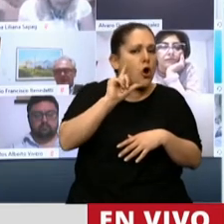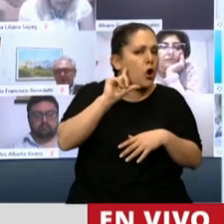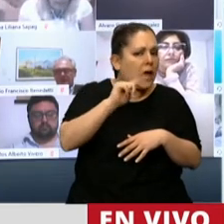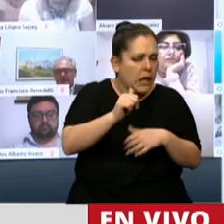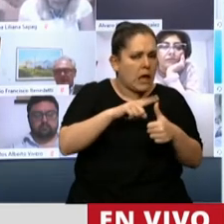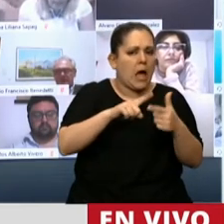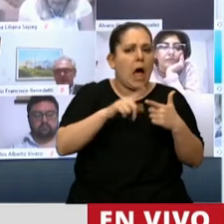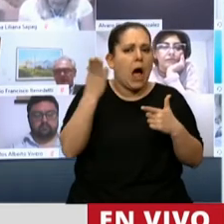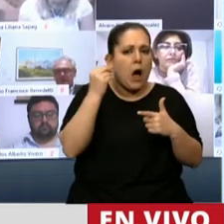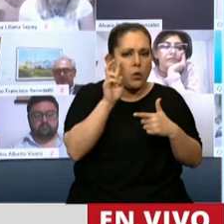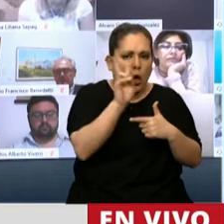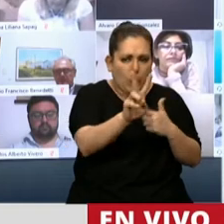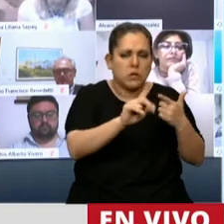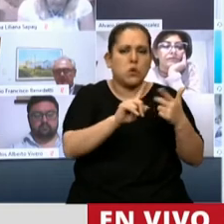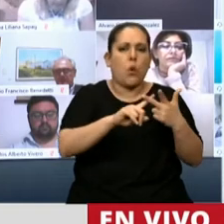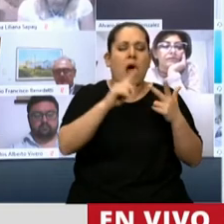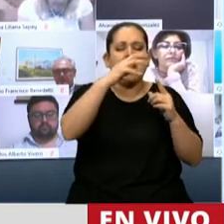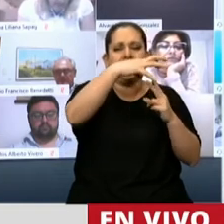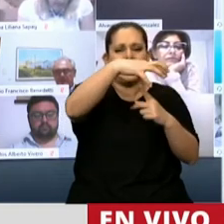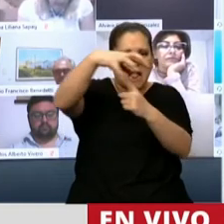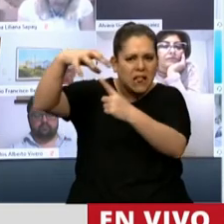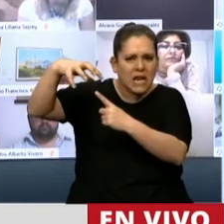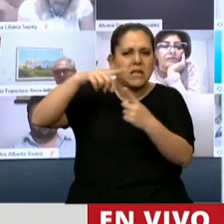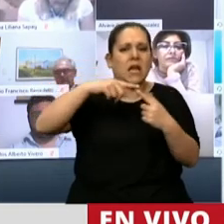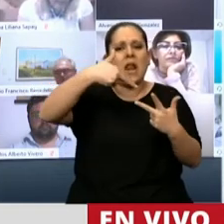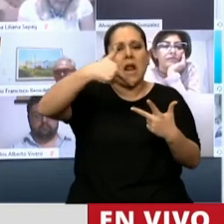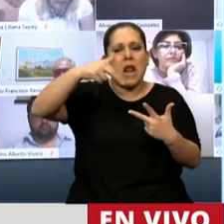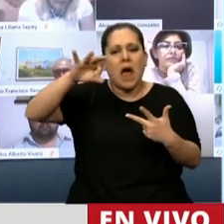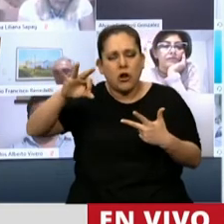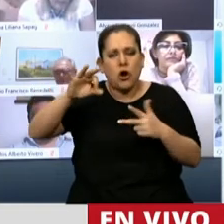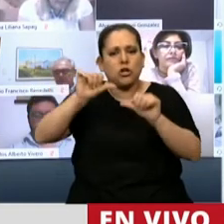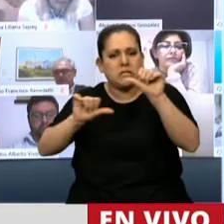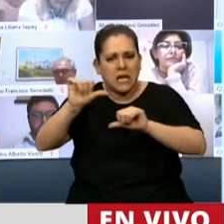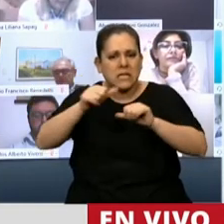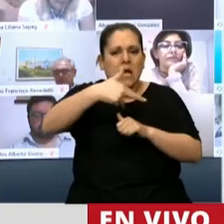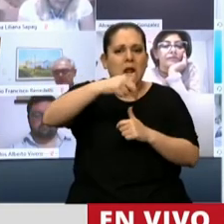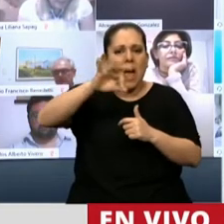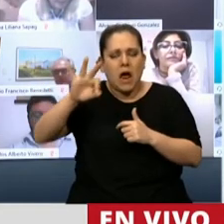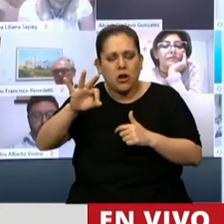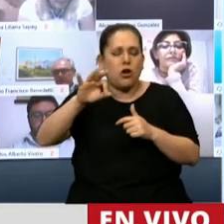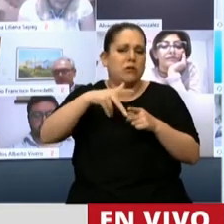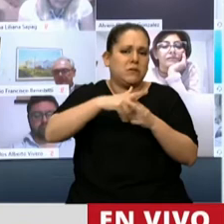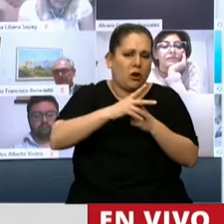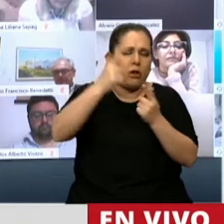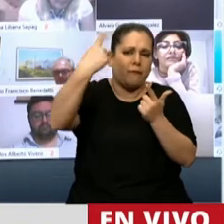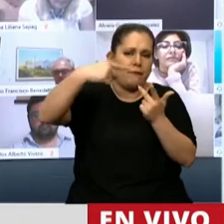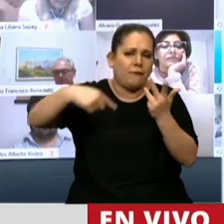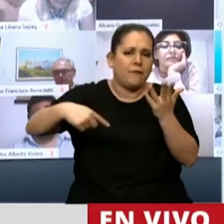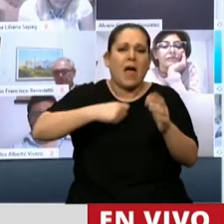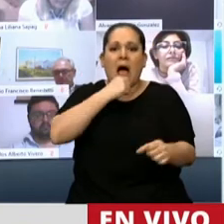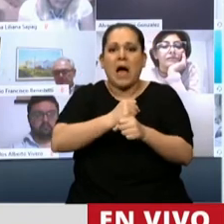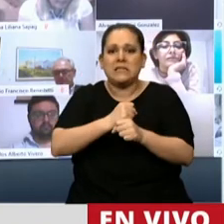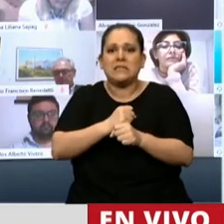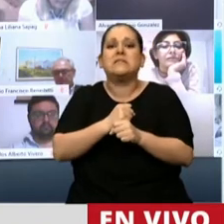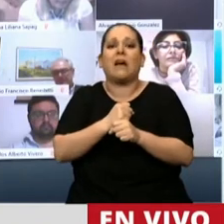audiovisual, como la industria satelital, como la nanociencia, la nanotecnología, de la arquitectura, pasando hasta el arte.